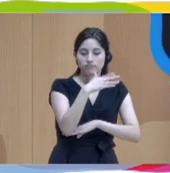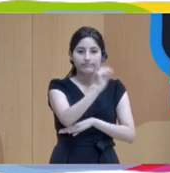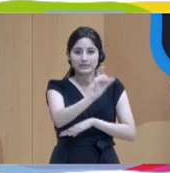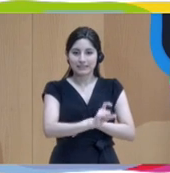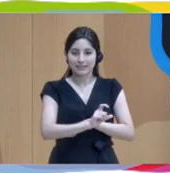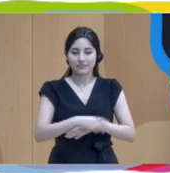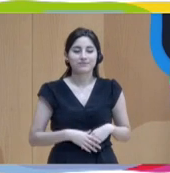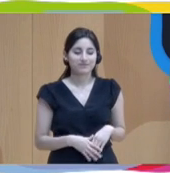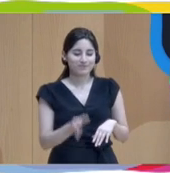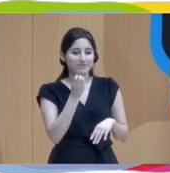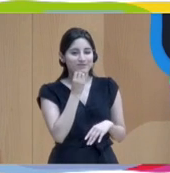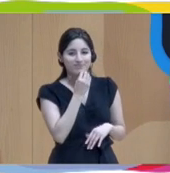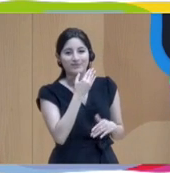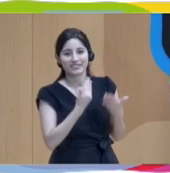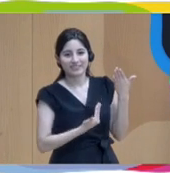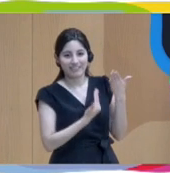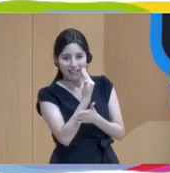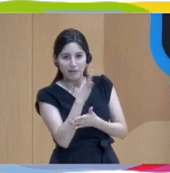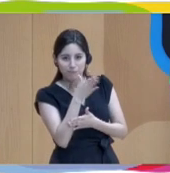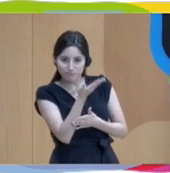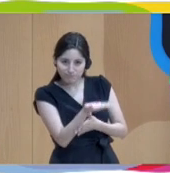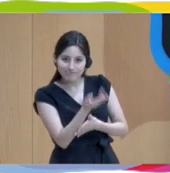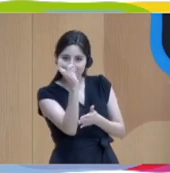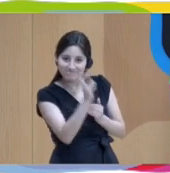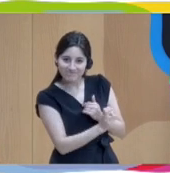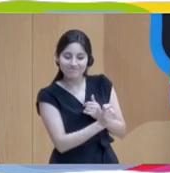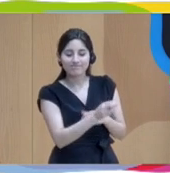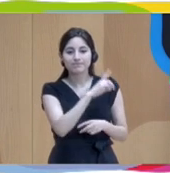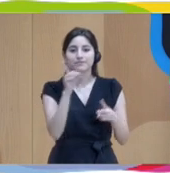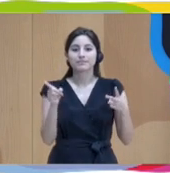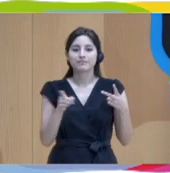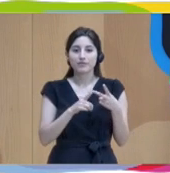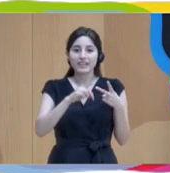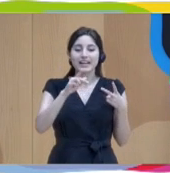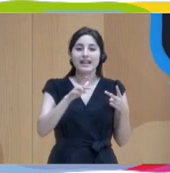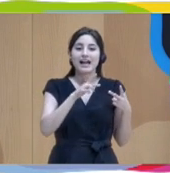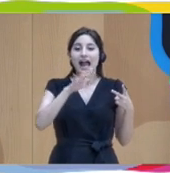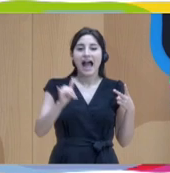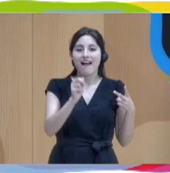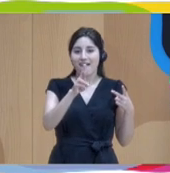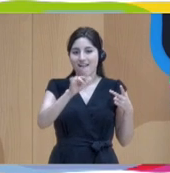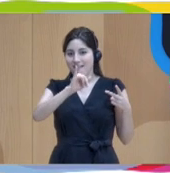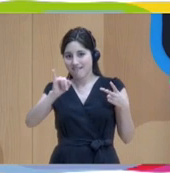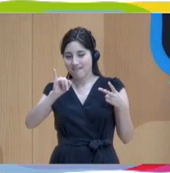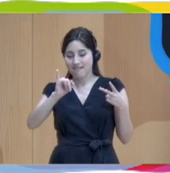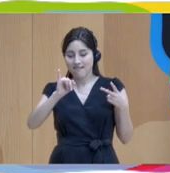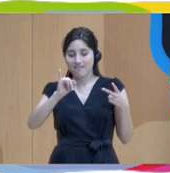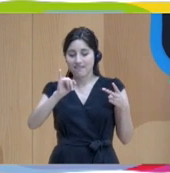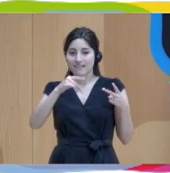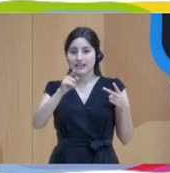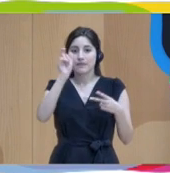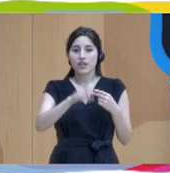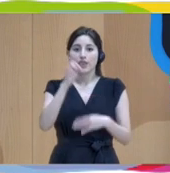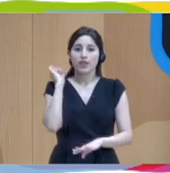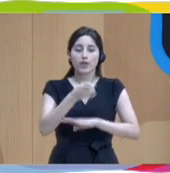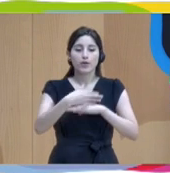buenos días por estar aquí. Y también contamos con Harry Jokiranta. Él es el director del